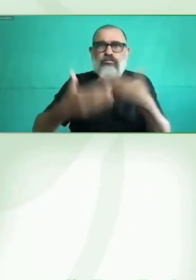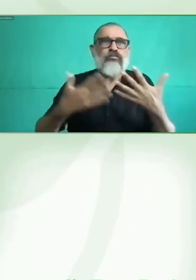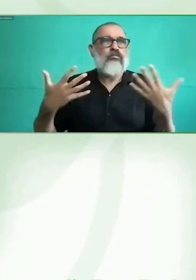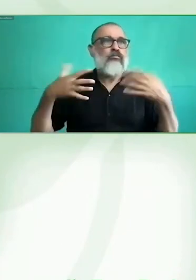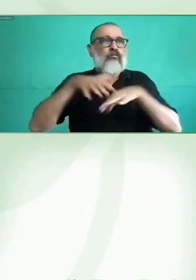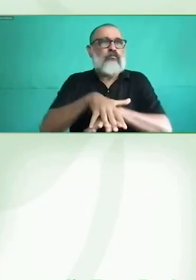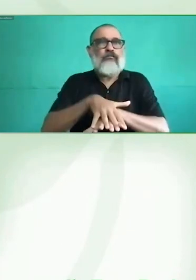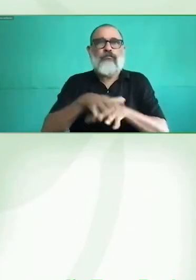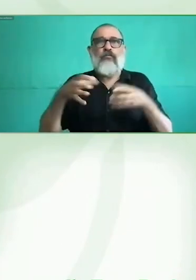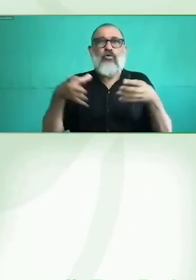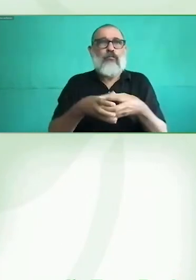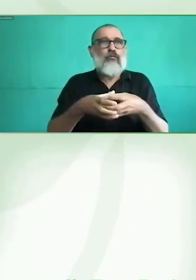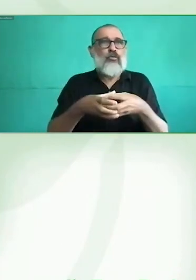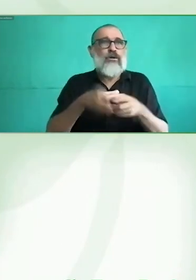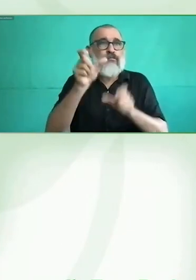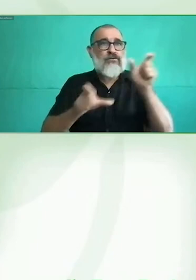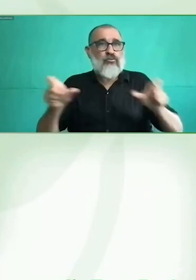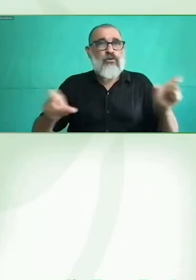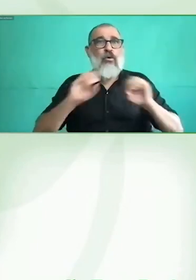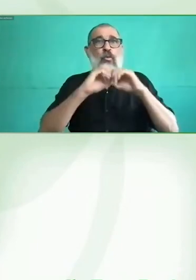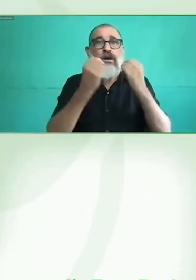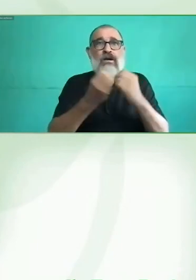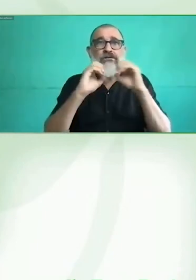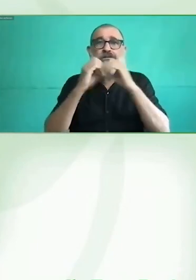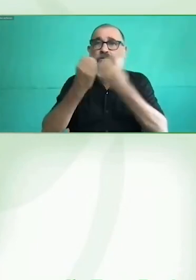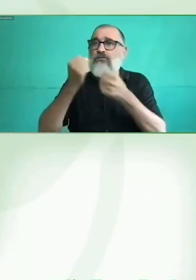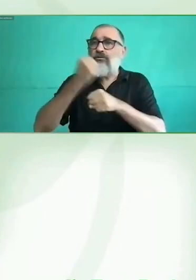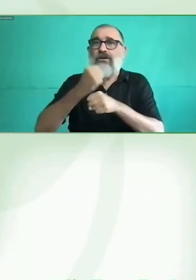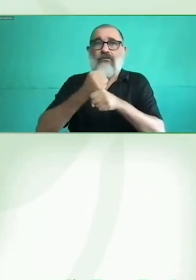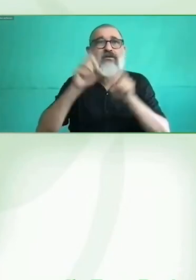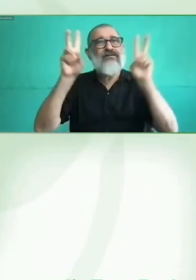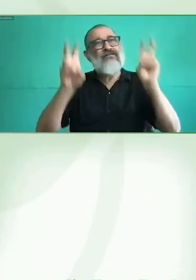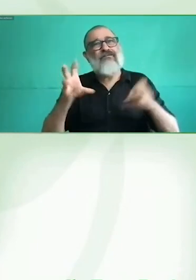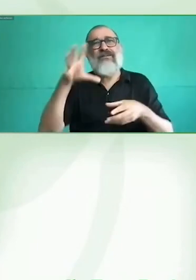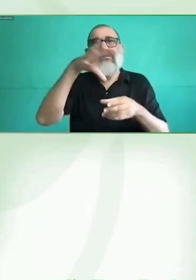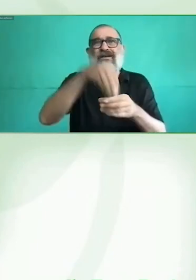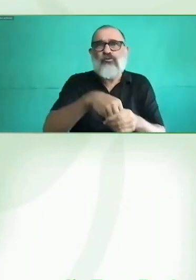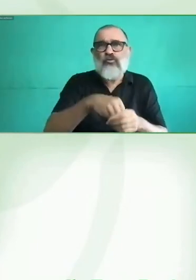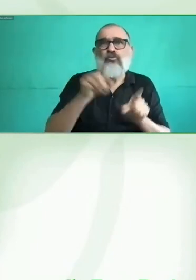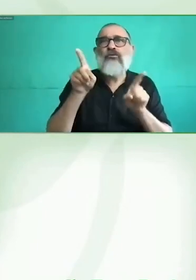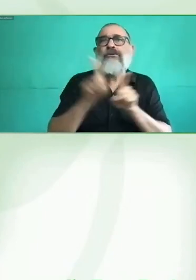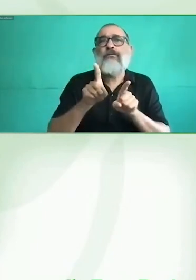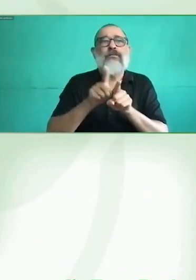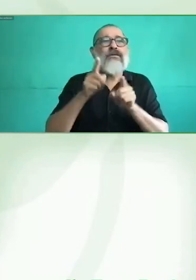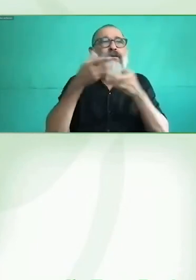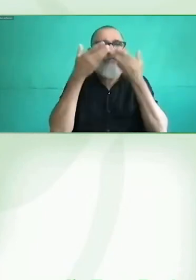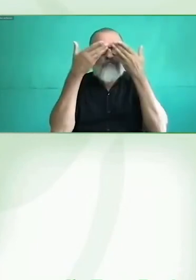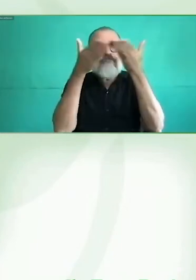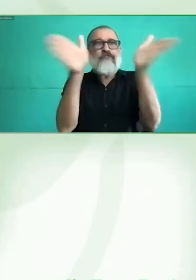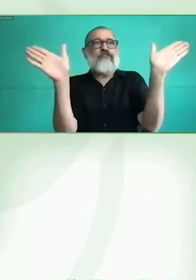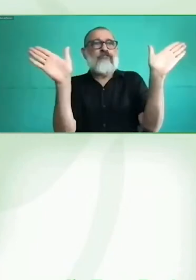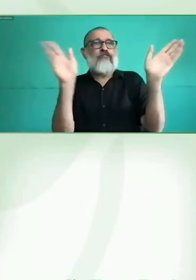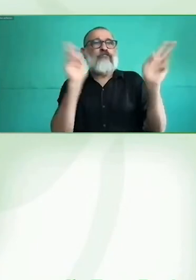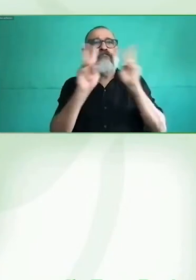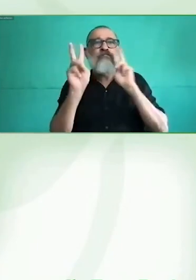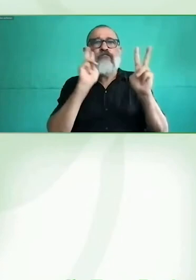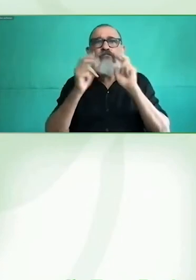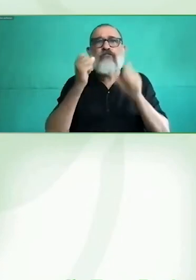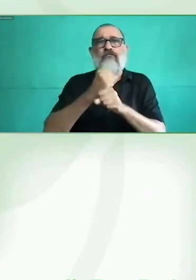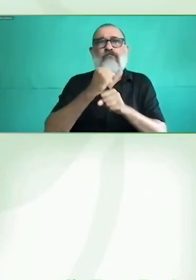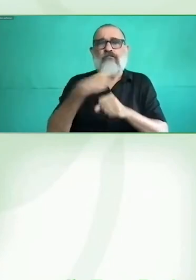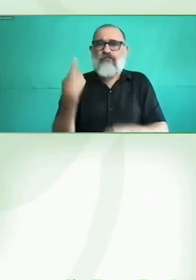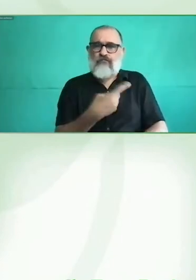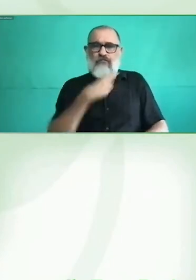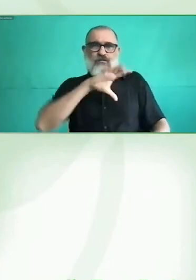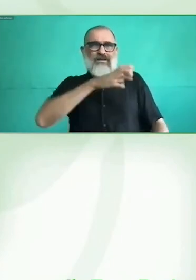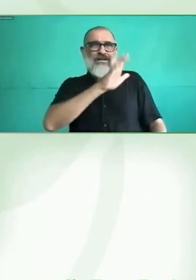bueno, siempre hemos contado con el apoyo del Grupo Social 11, eso es… cae de perro grullo, me